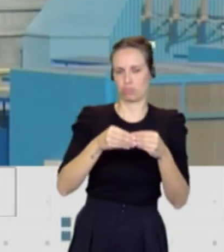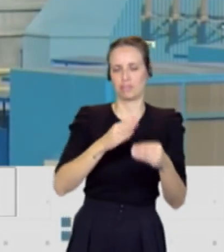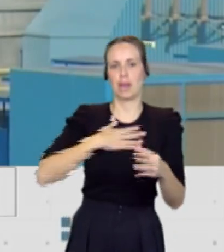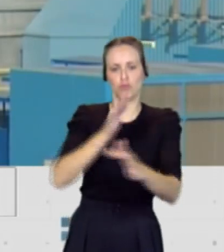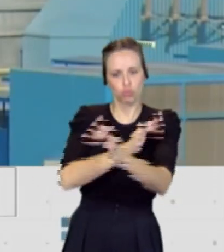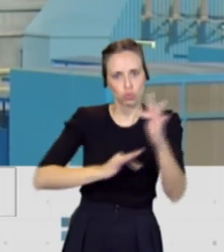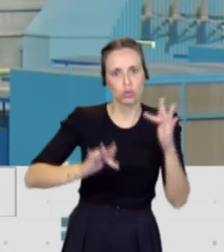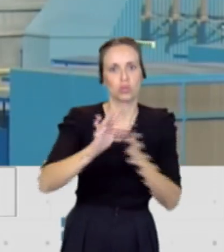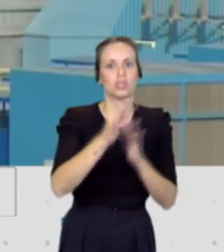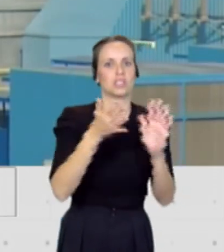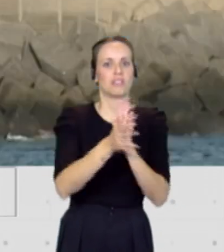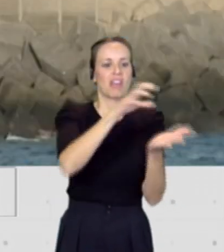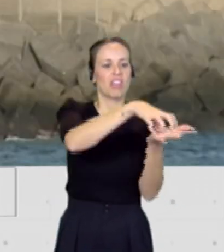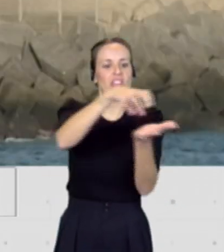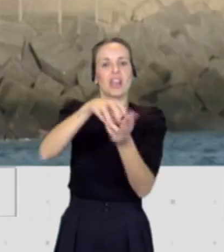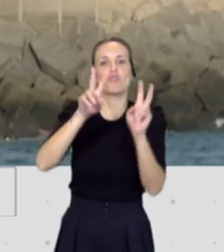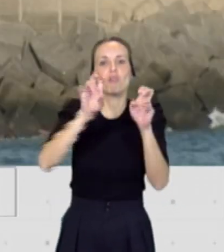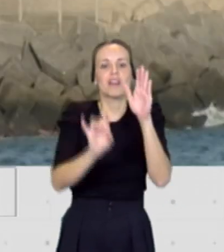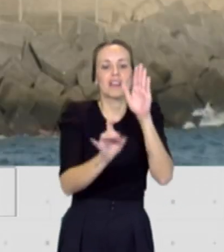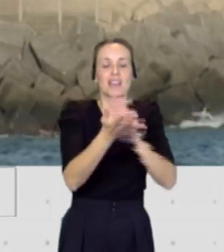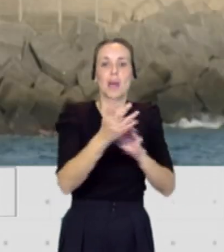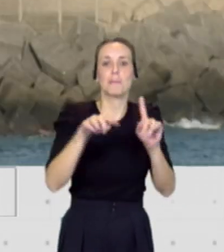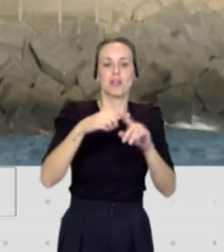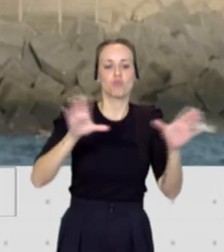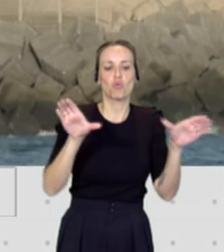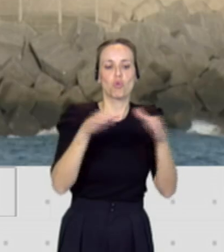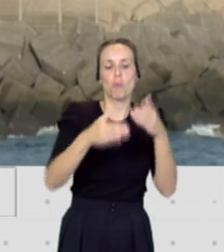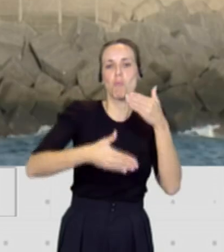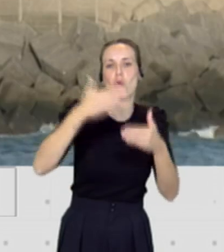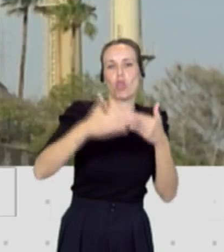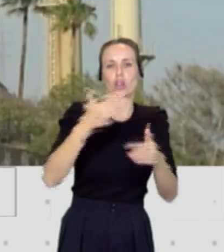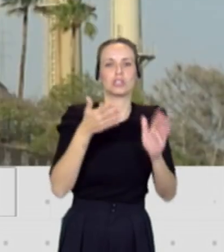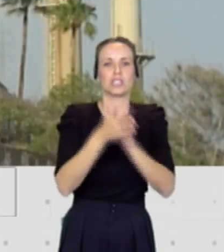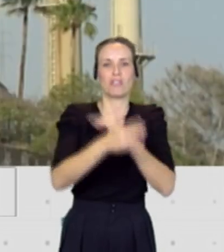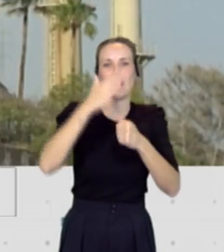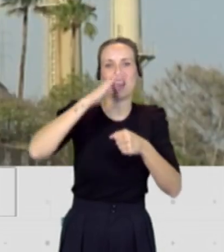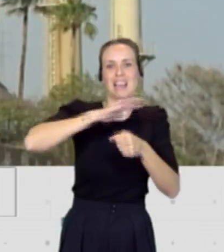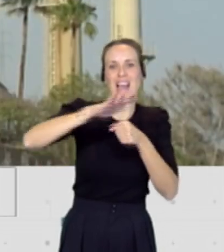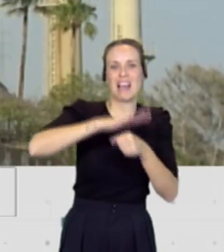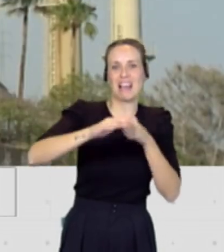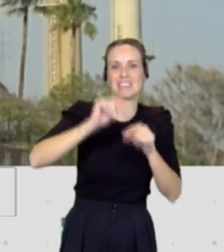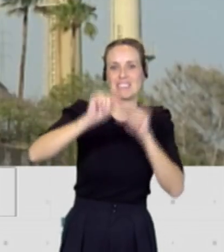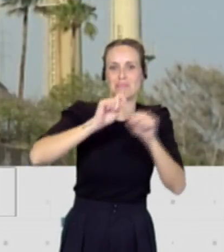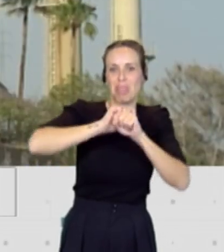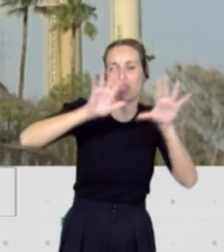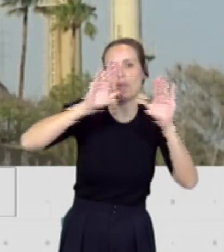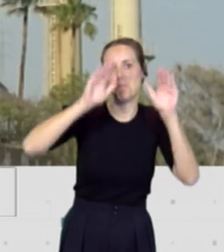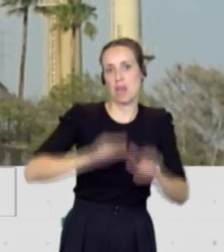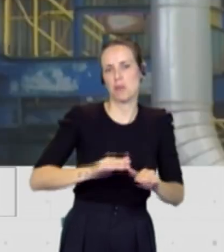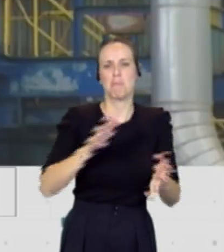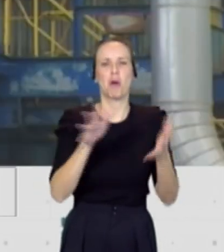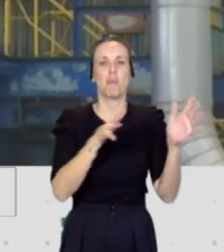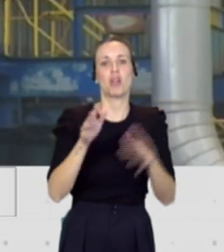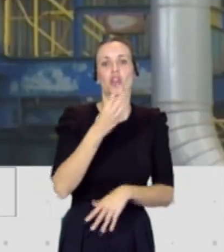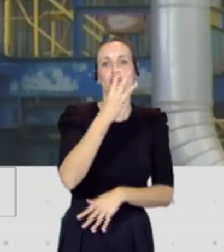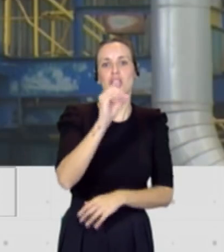con nuevos grupos más modernos que generen menos emisiones, por lo menos a partir de un 30% menos de emisiones de